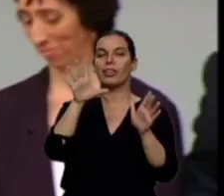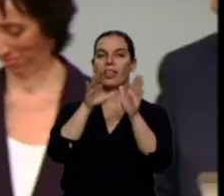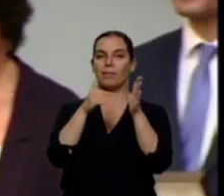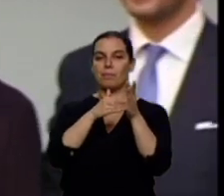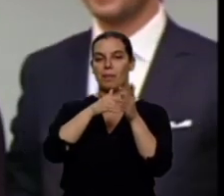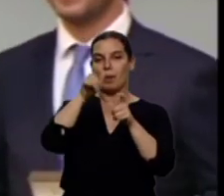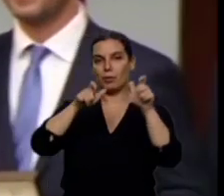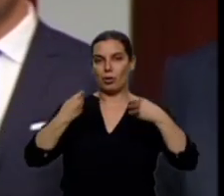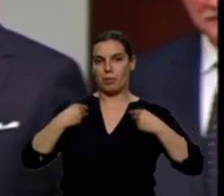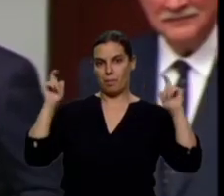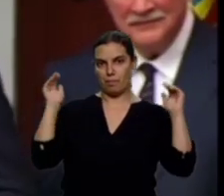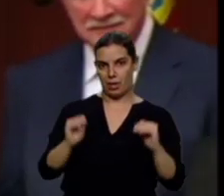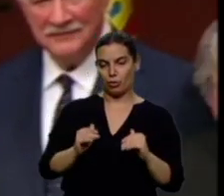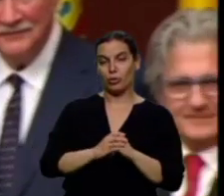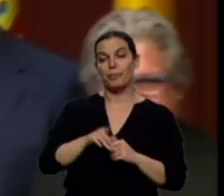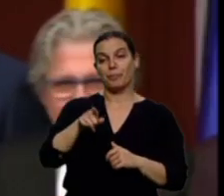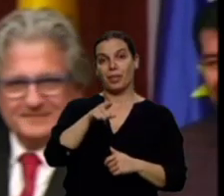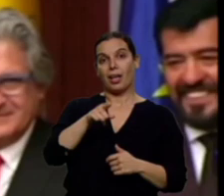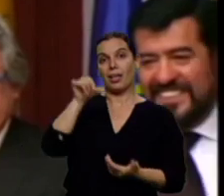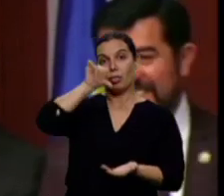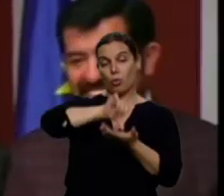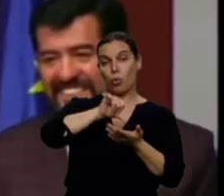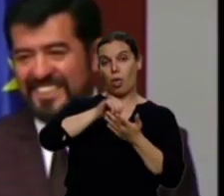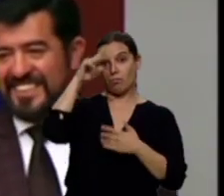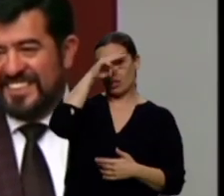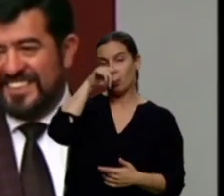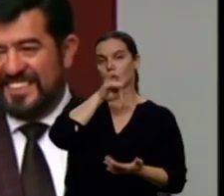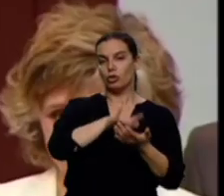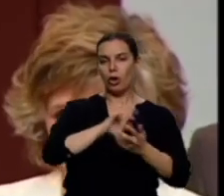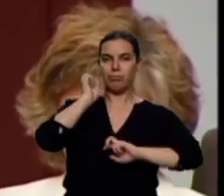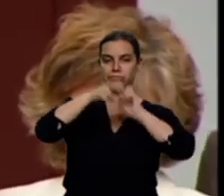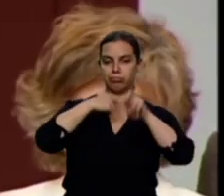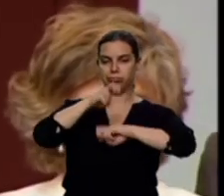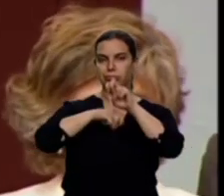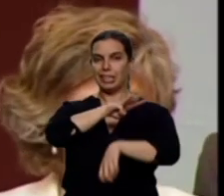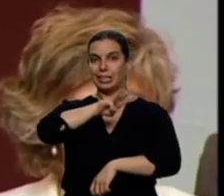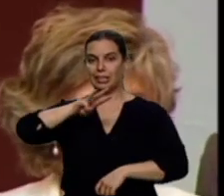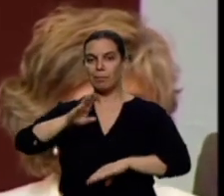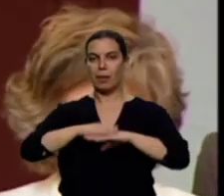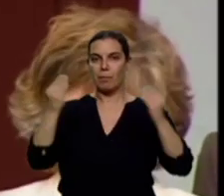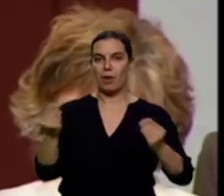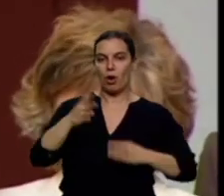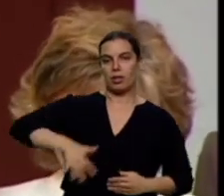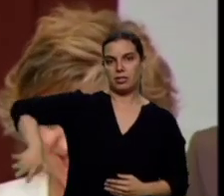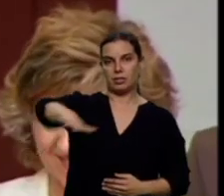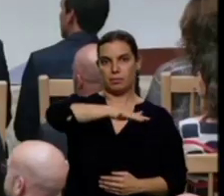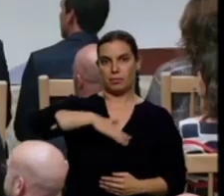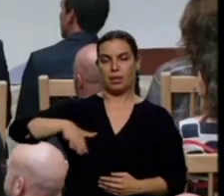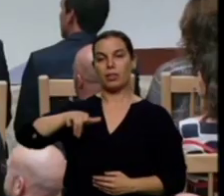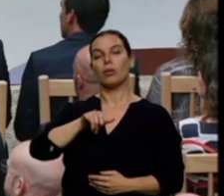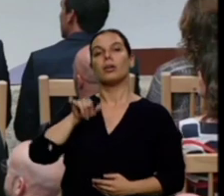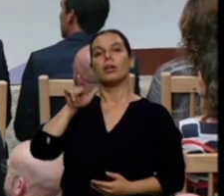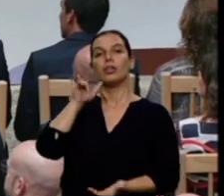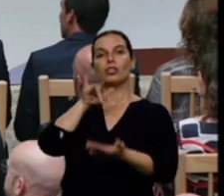localidad vallisoletana se han realizado 33 actuaciones para mejorar su espacio físico. La ceremonia se ha realizado en Almagro, porque estos días